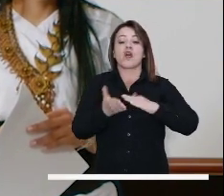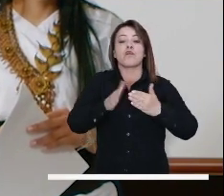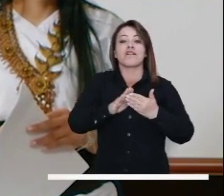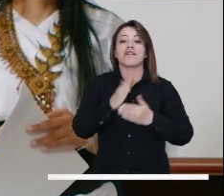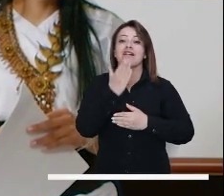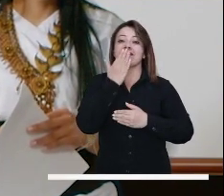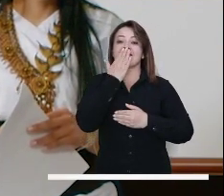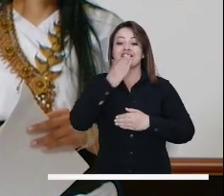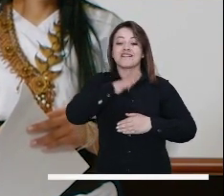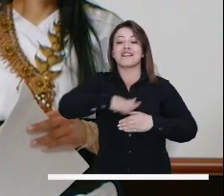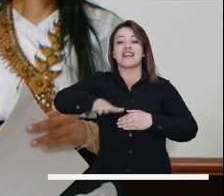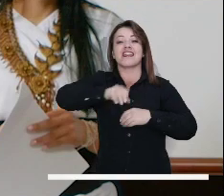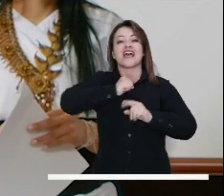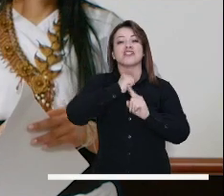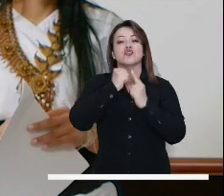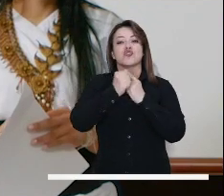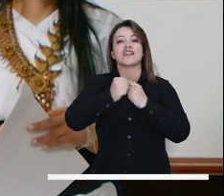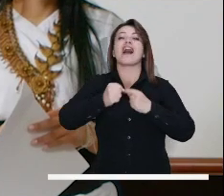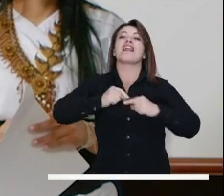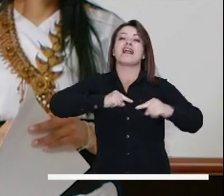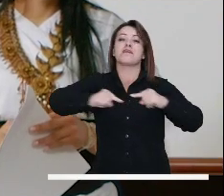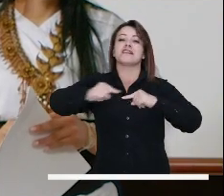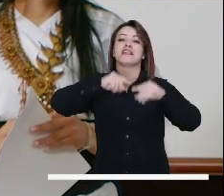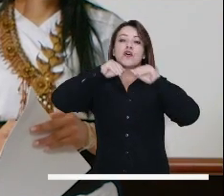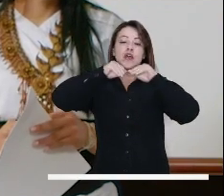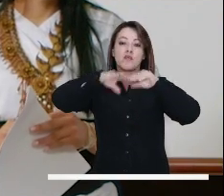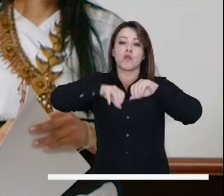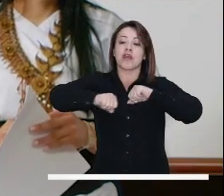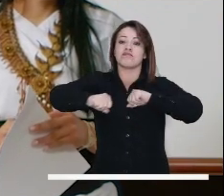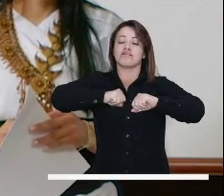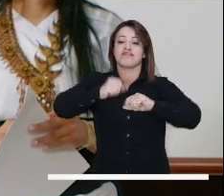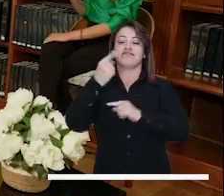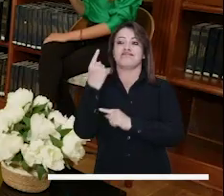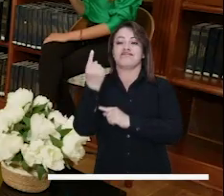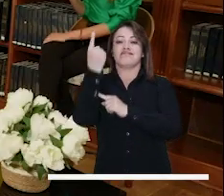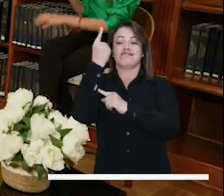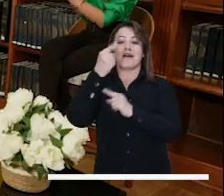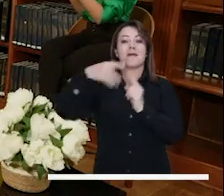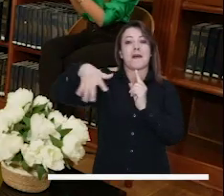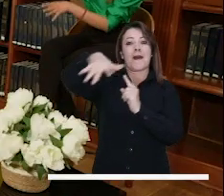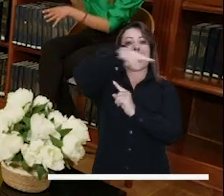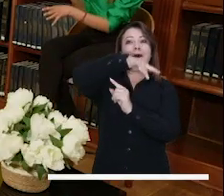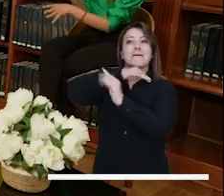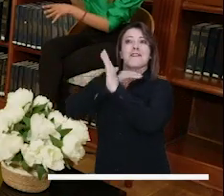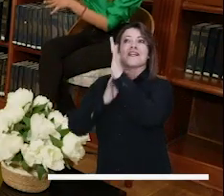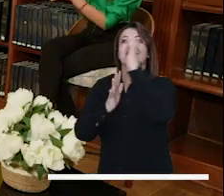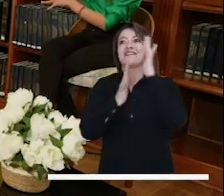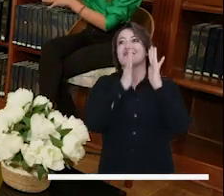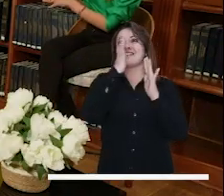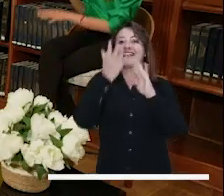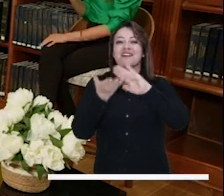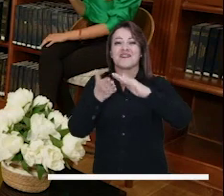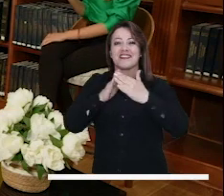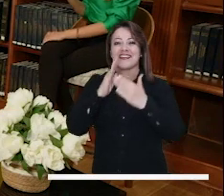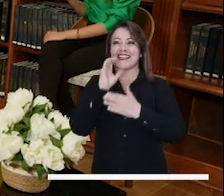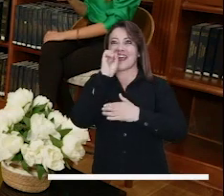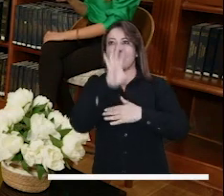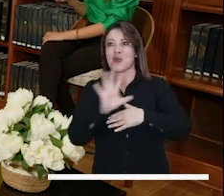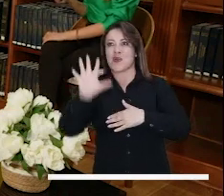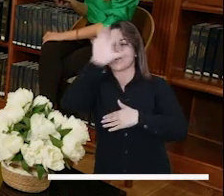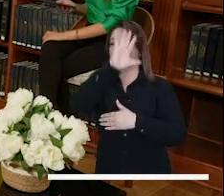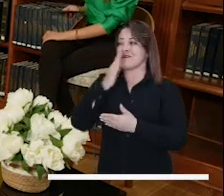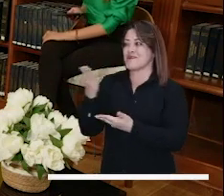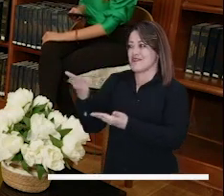Movimiento Alternativo Indígena y Social, Administradora Pública, Activista Política, Ambientalista y además Pacifista Indígena